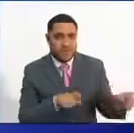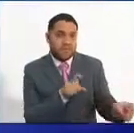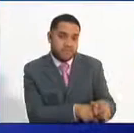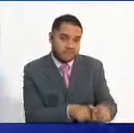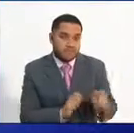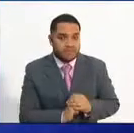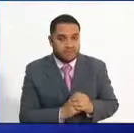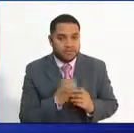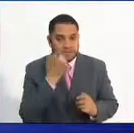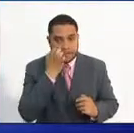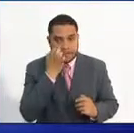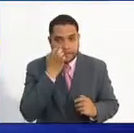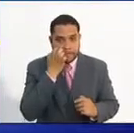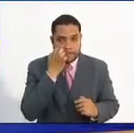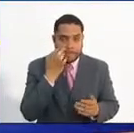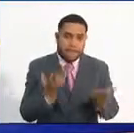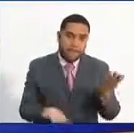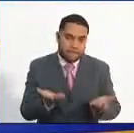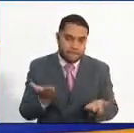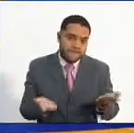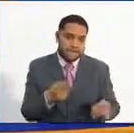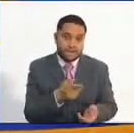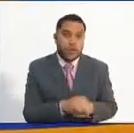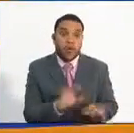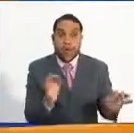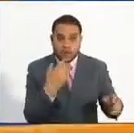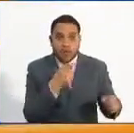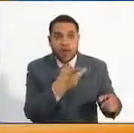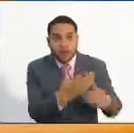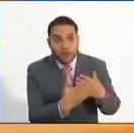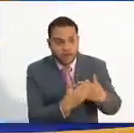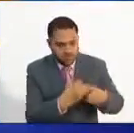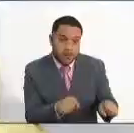número de vacantes tan grande que alcanzara él ese derecho.